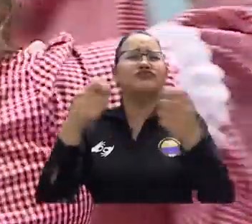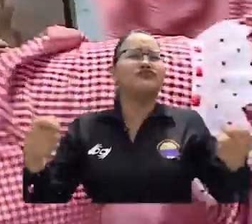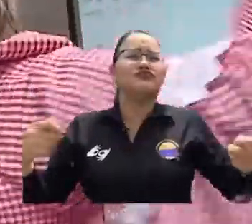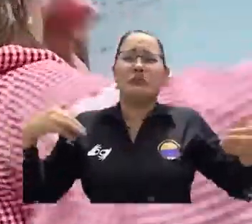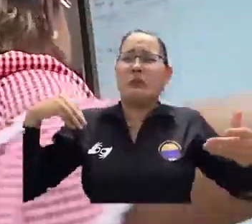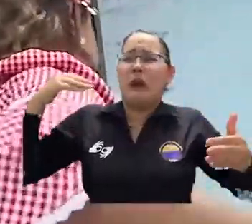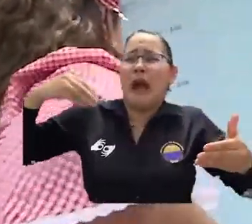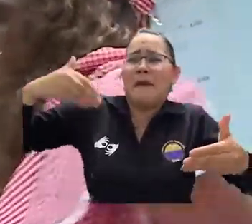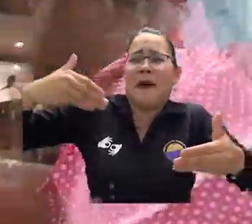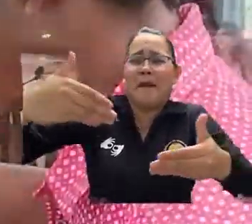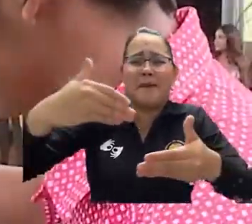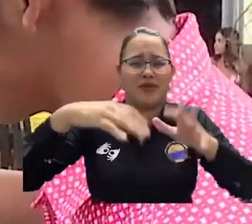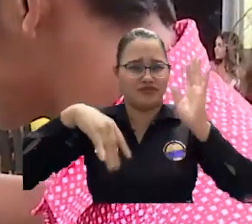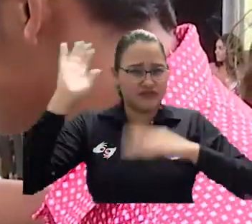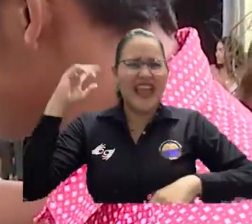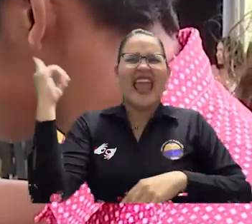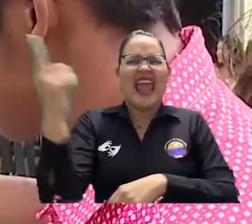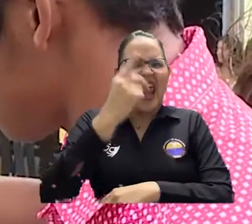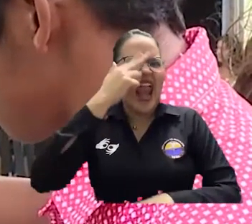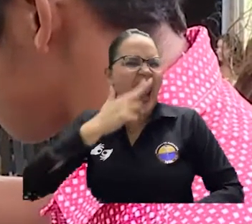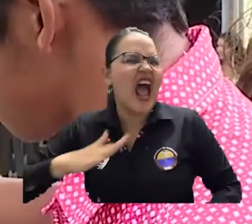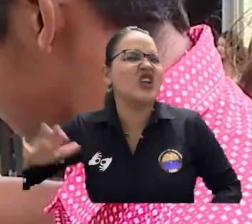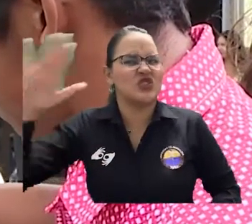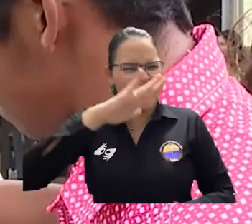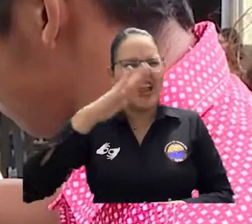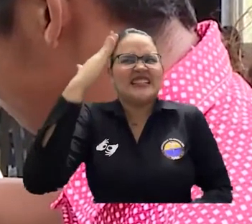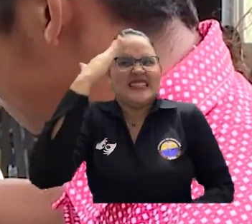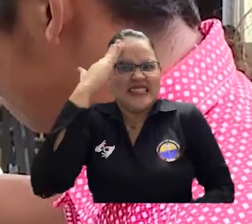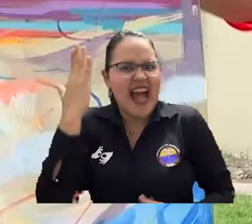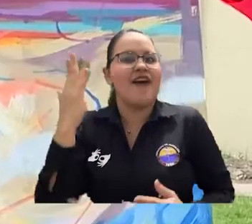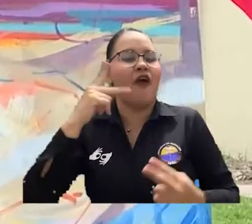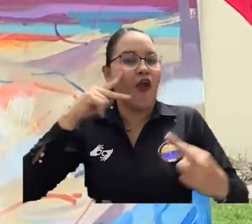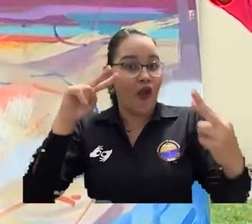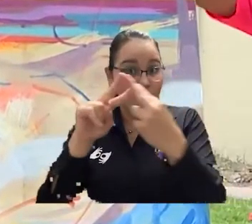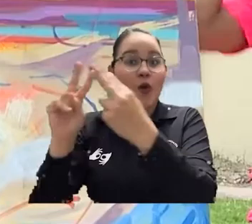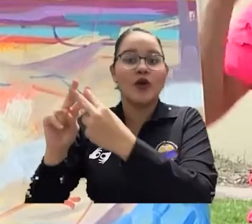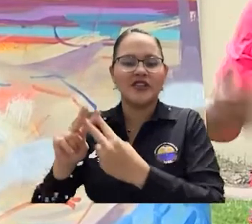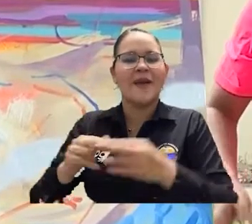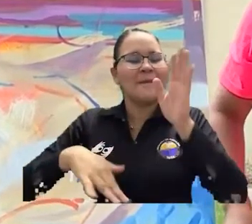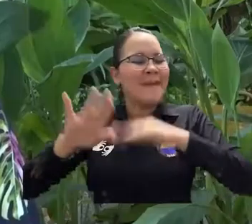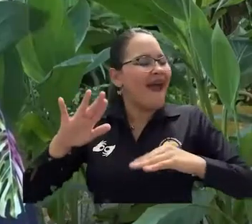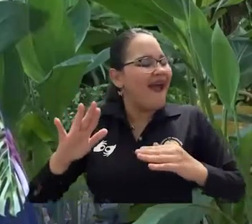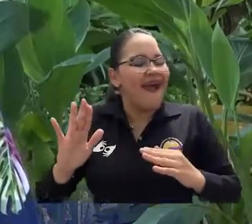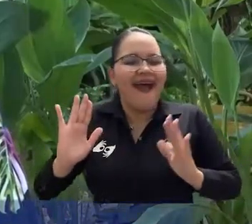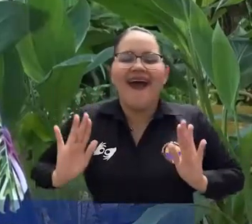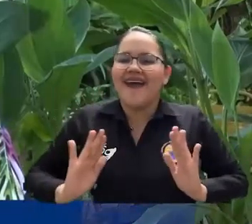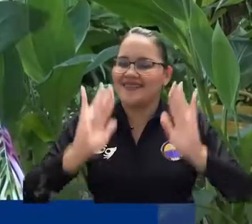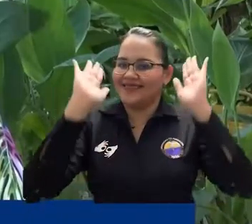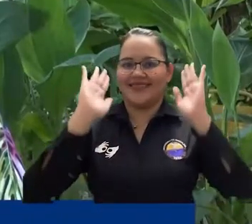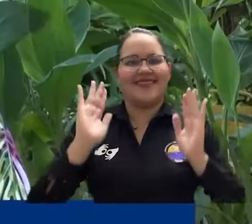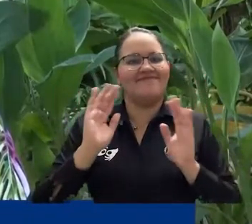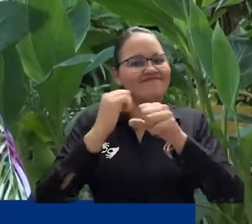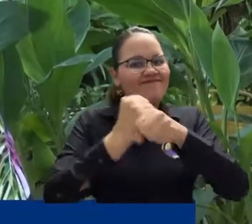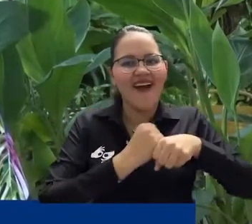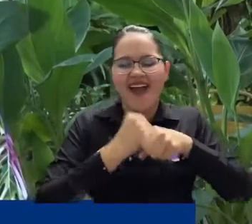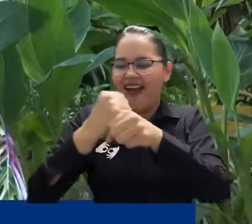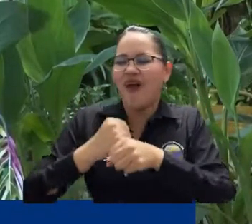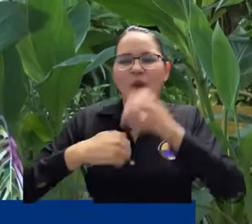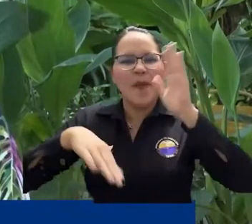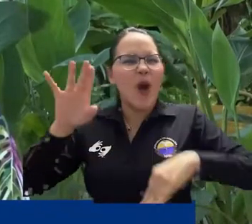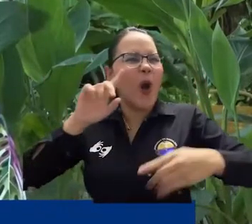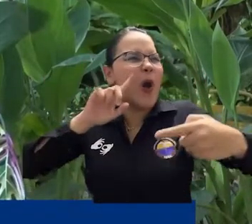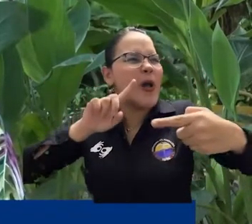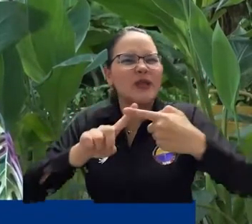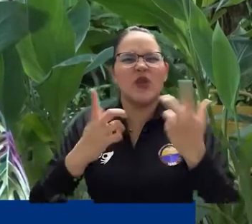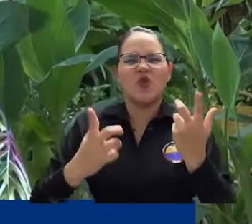lo nacional también todo lo que tiene que ver con expresiones artísticas Se trata de apoyar las